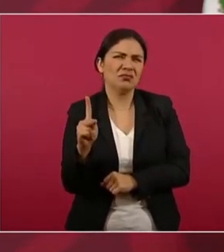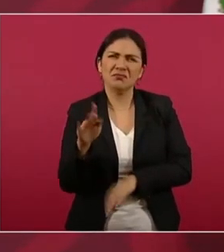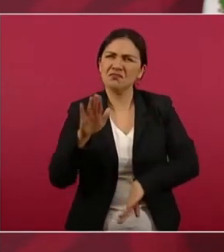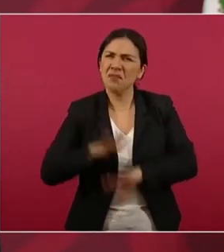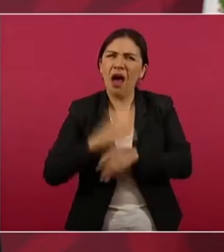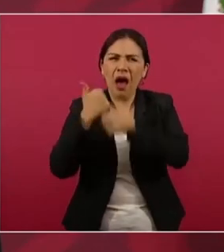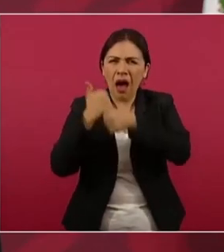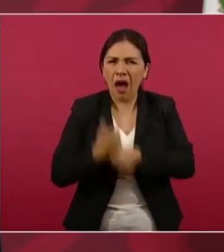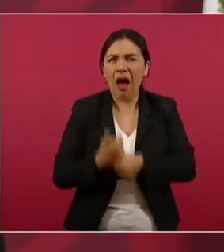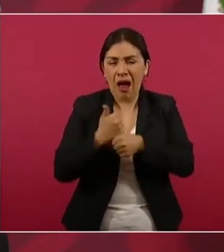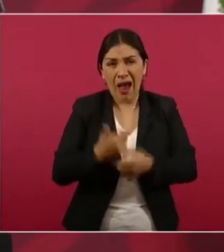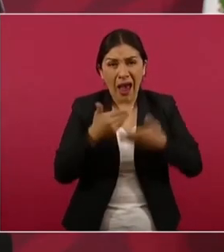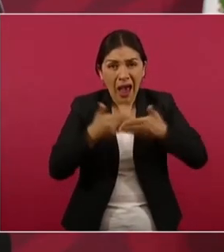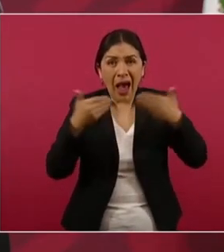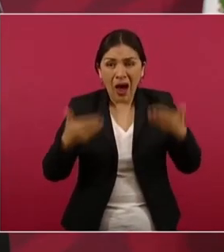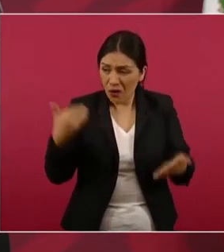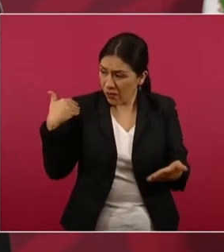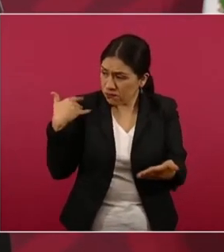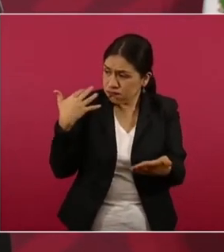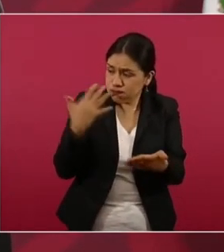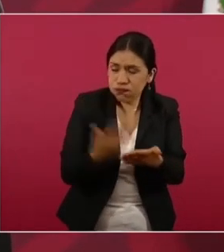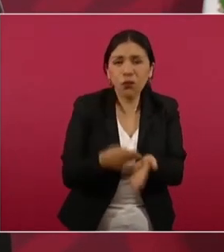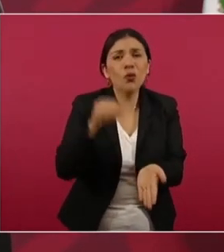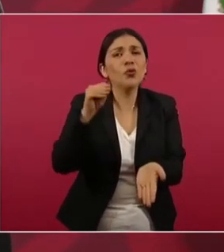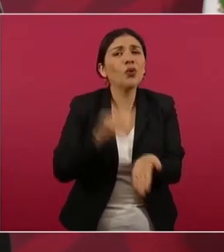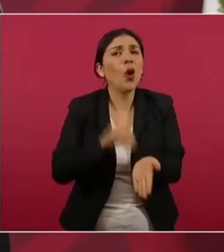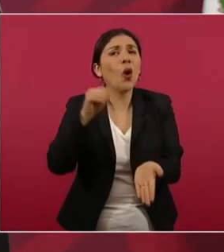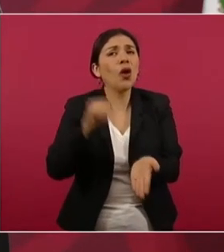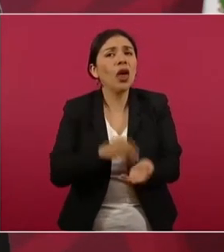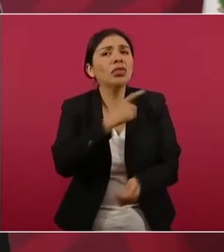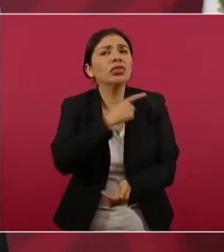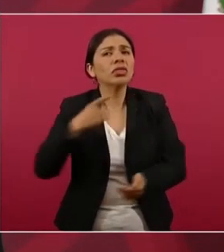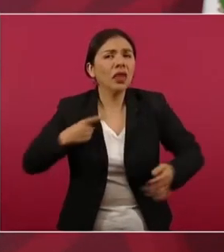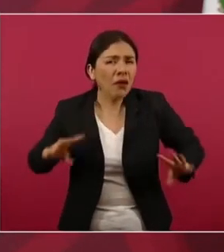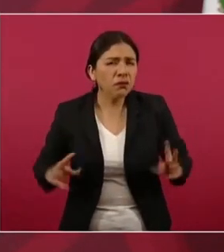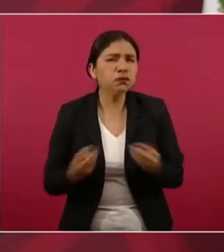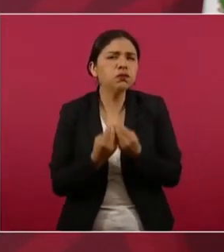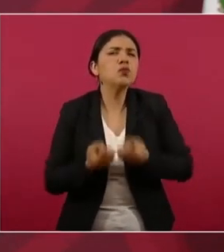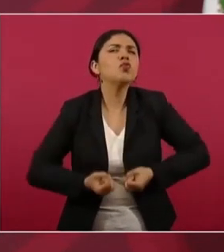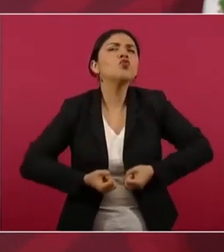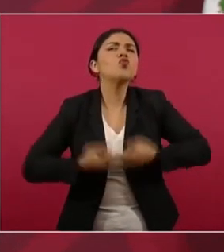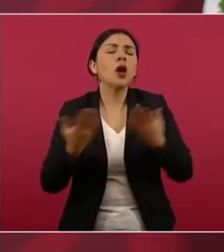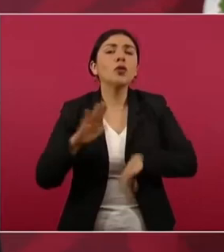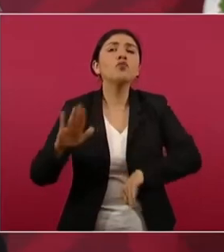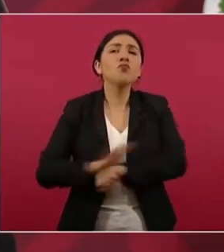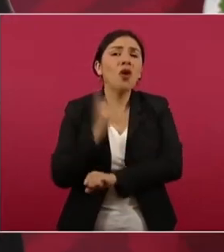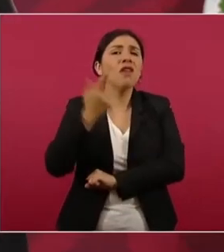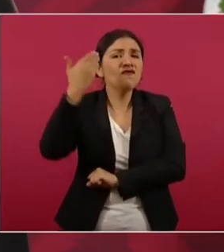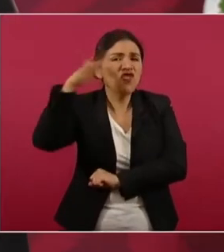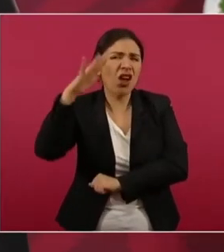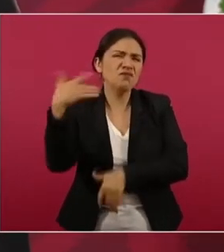pagando por la violencia.